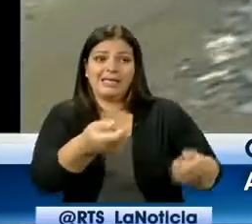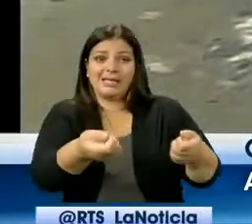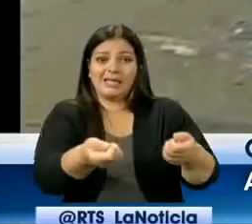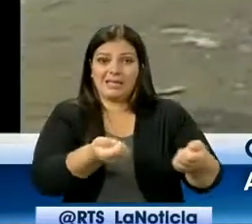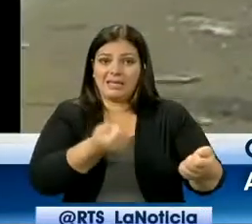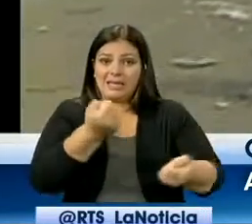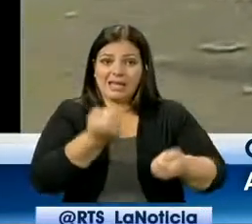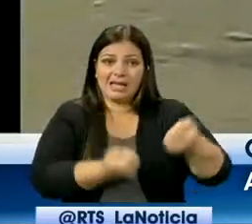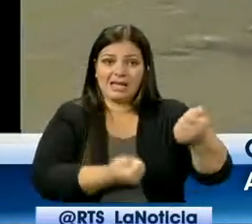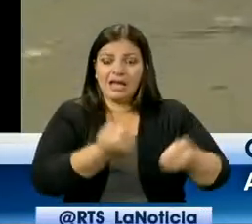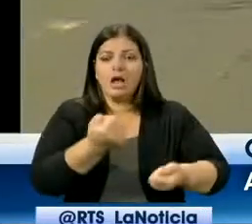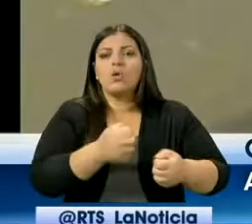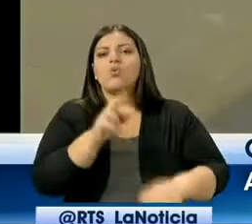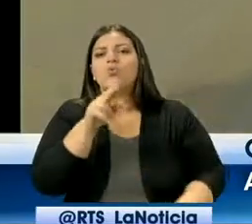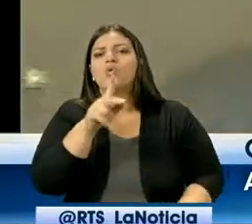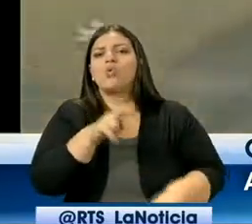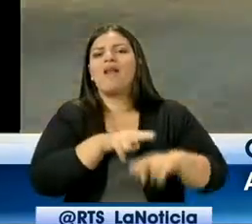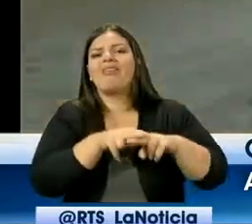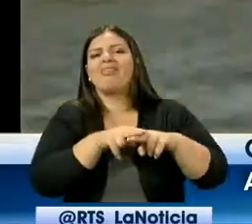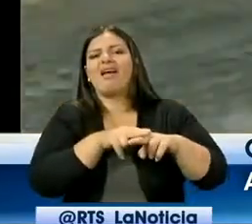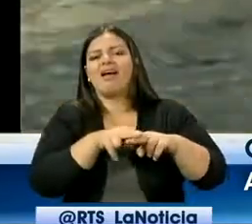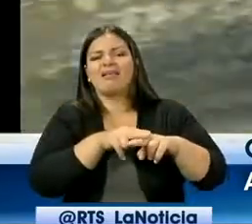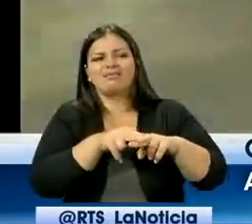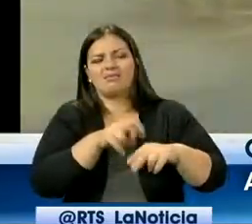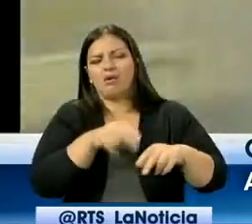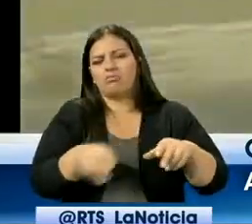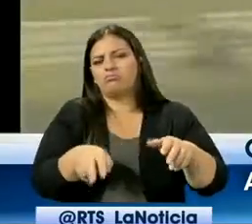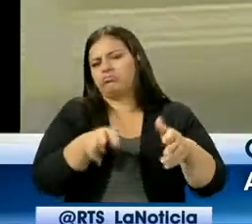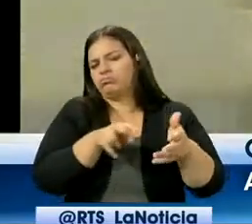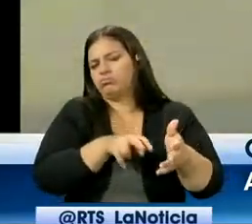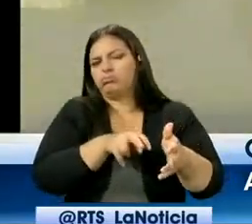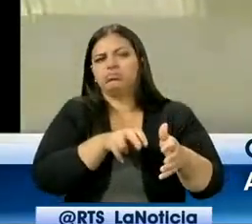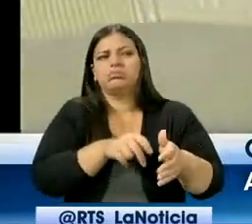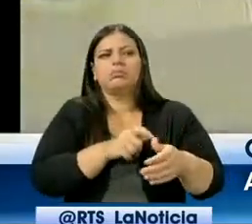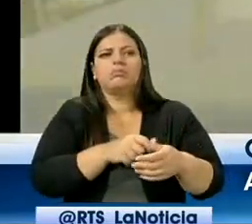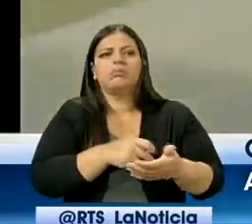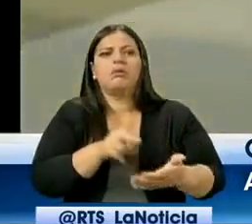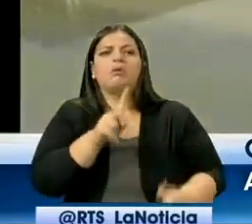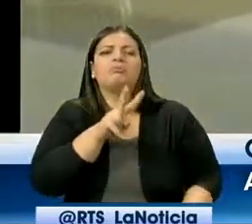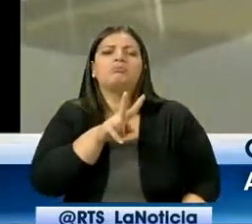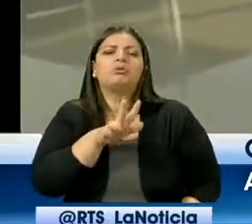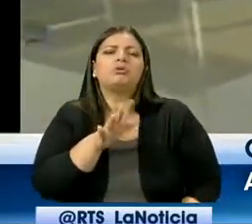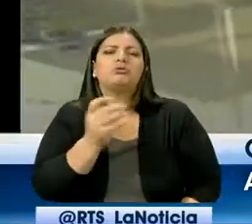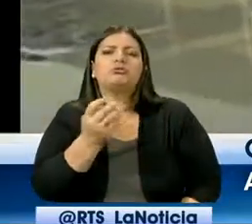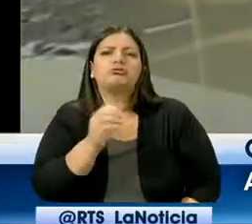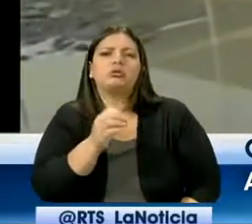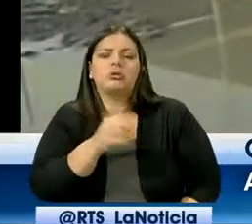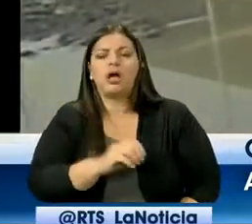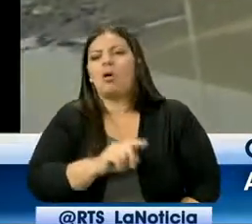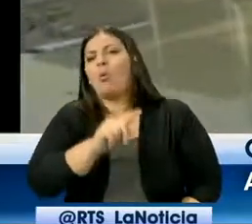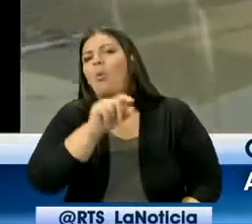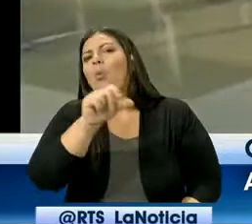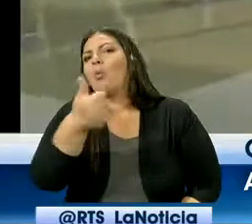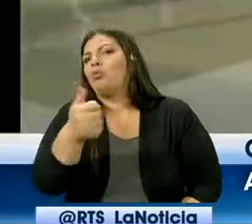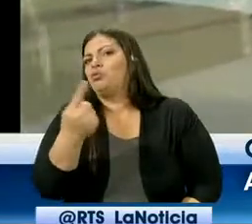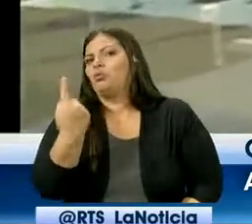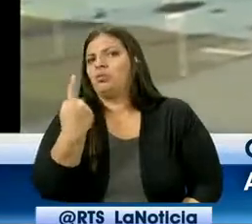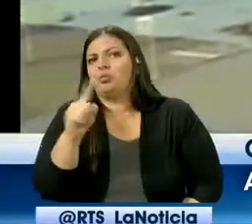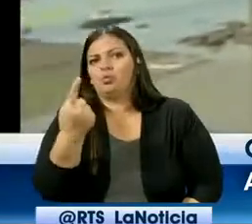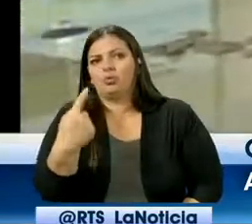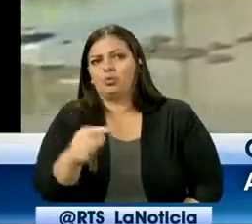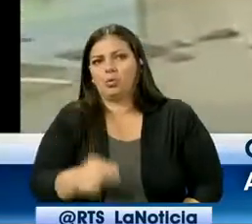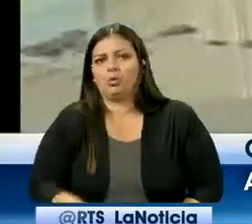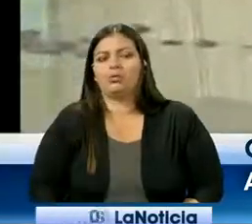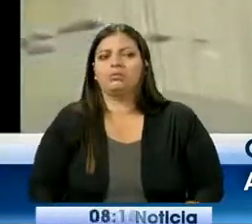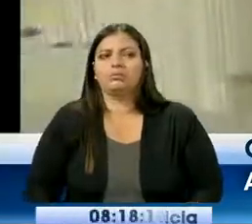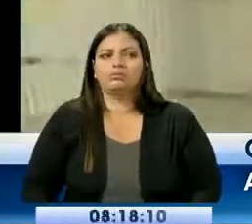Riego para nosotros. La parte de atrás. Otros así son las que cobran un dólar. Pero esto está mal también. O sea,